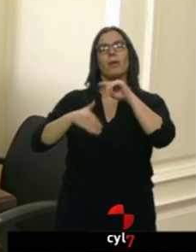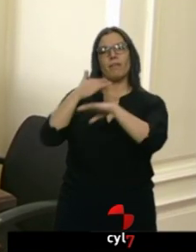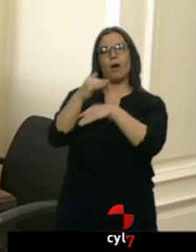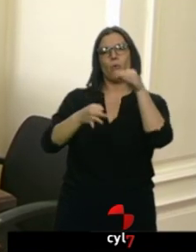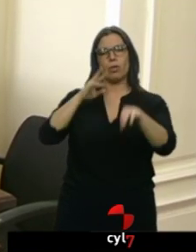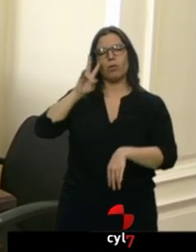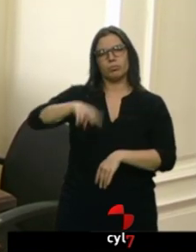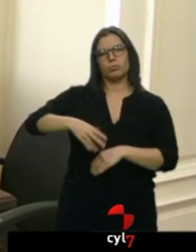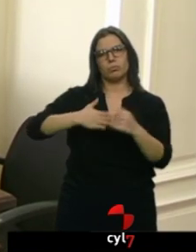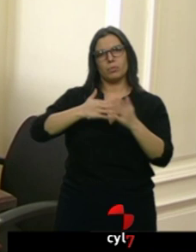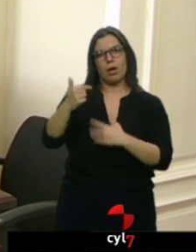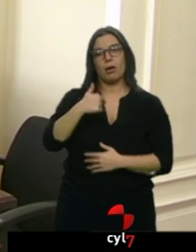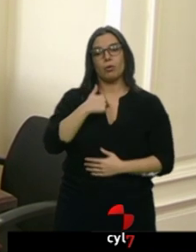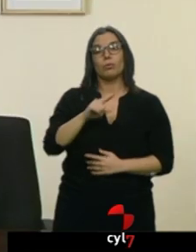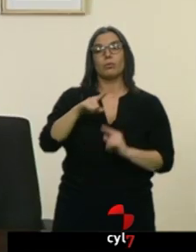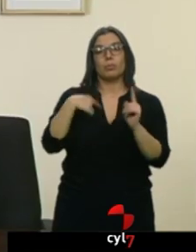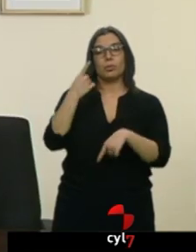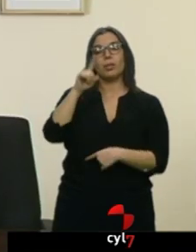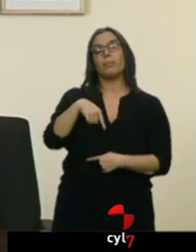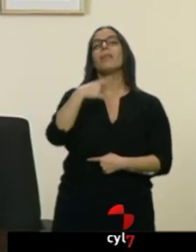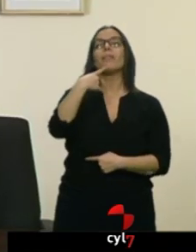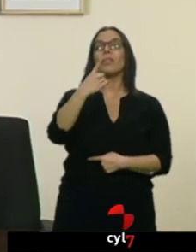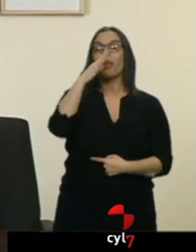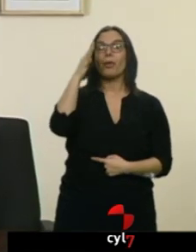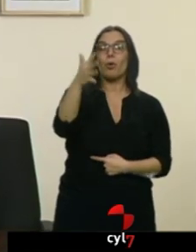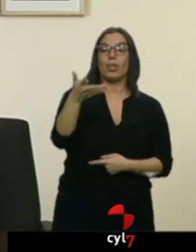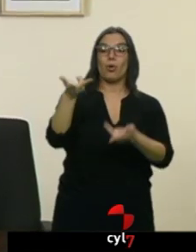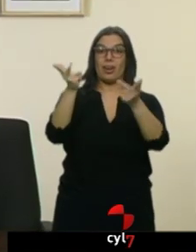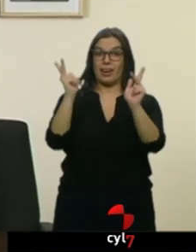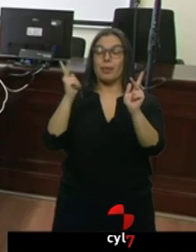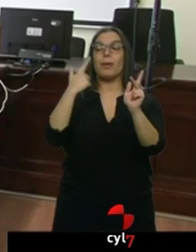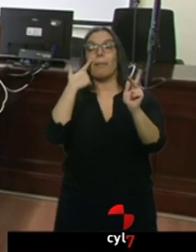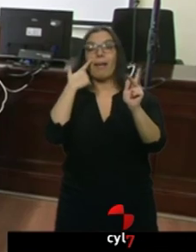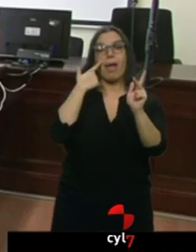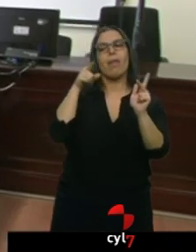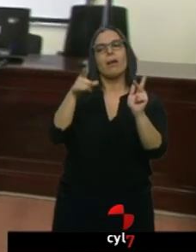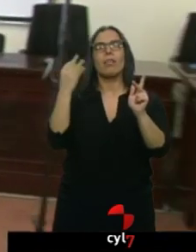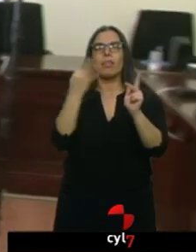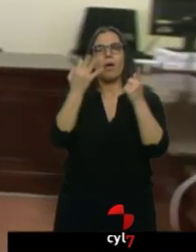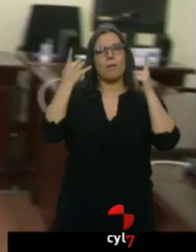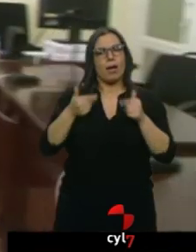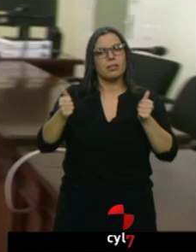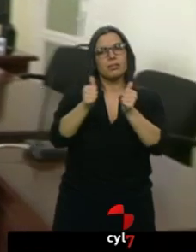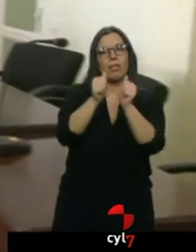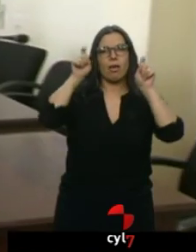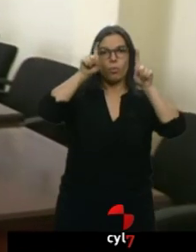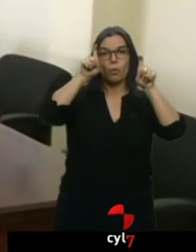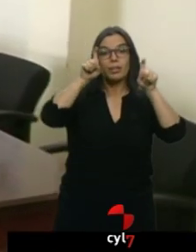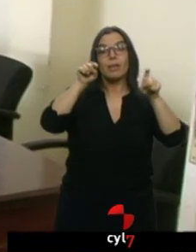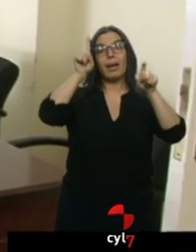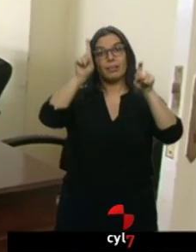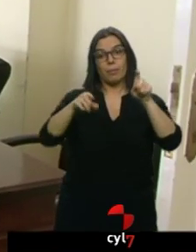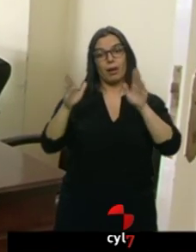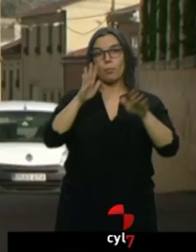refleja que en los 5 años de libertad vigilada tendrá que recibir asistencia educativa y que durante esos 5 años tendrá prohibido